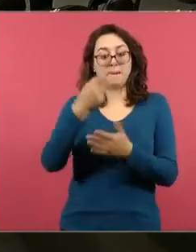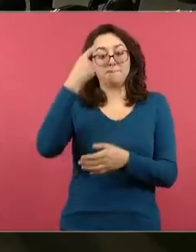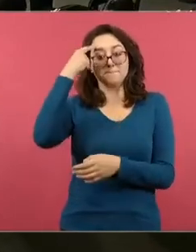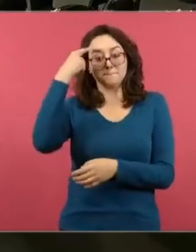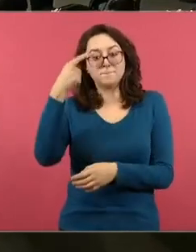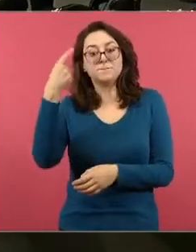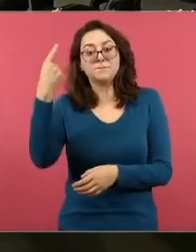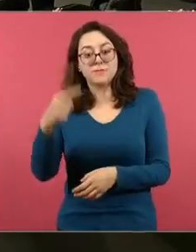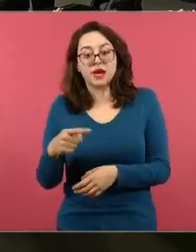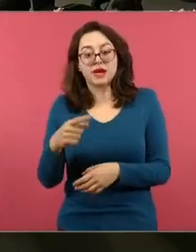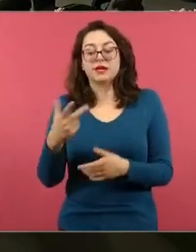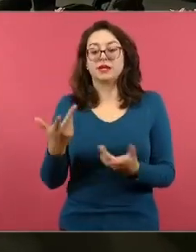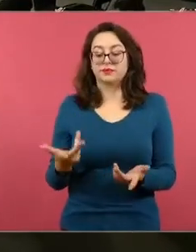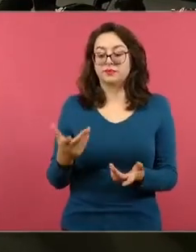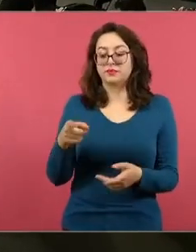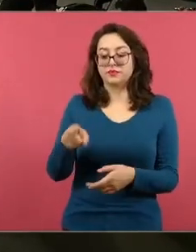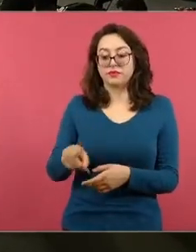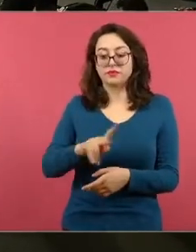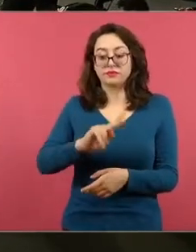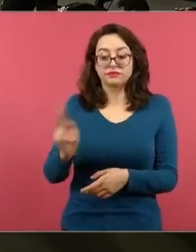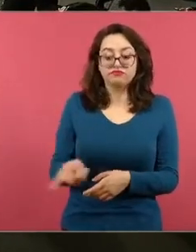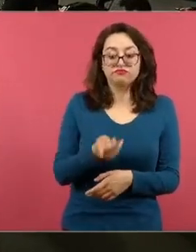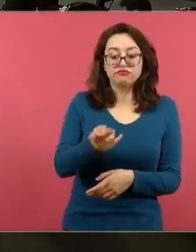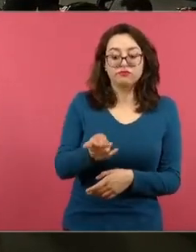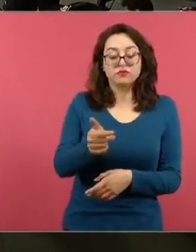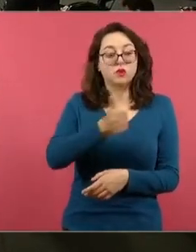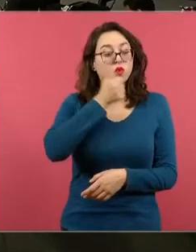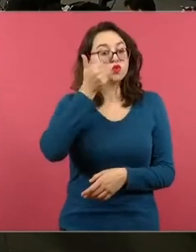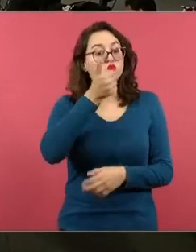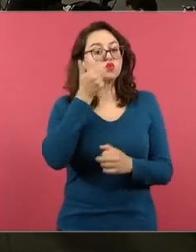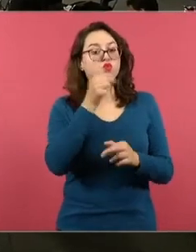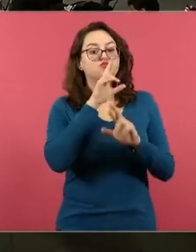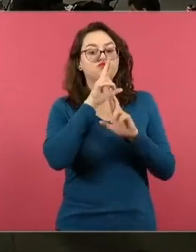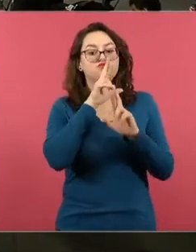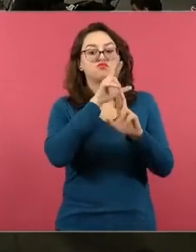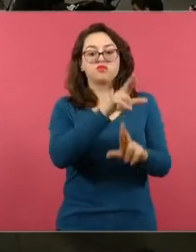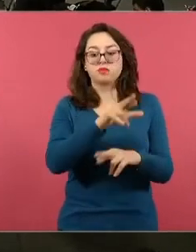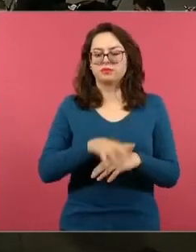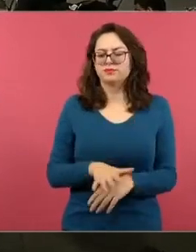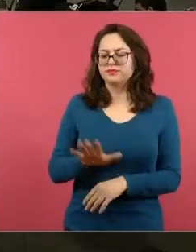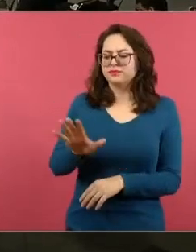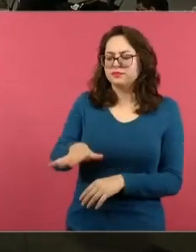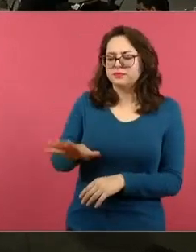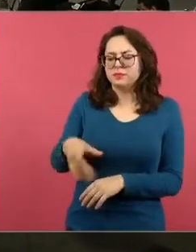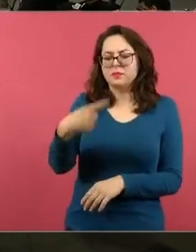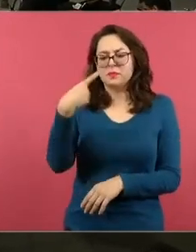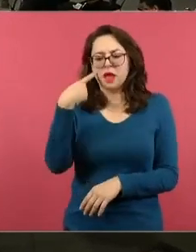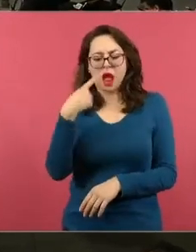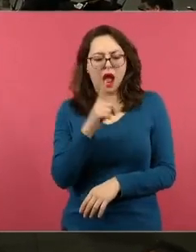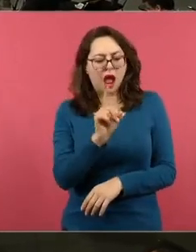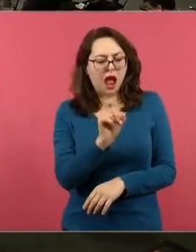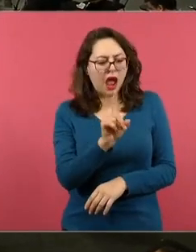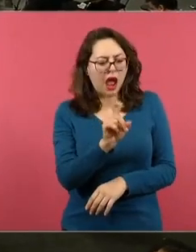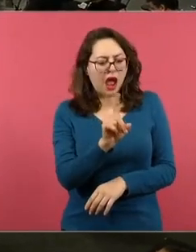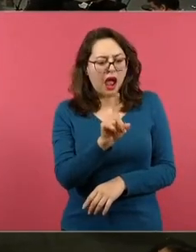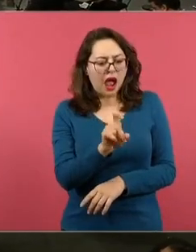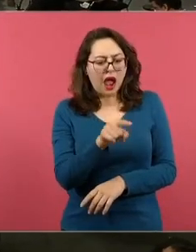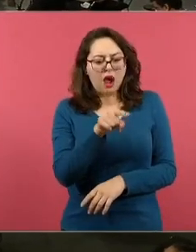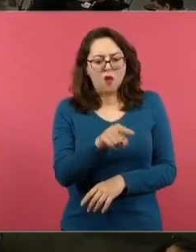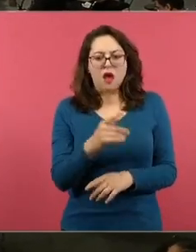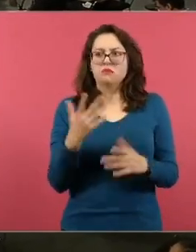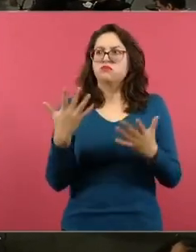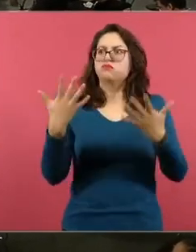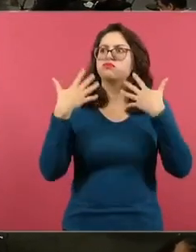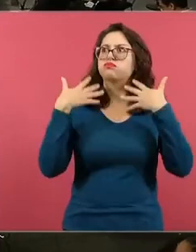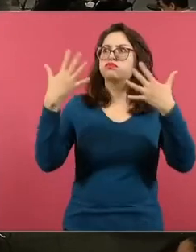alumno responda esa pregunta, cómo influye la temperatura en los cambios de estado de agregación del